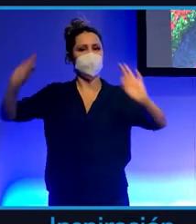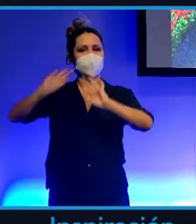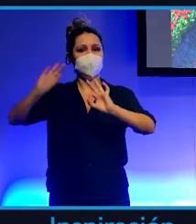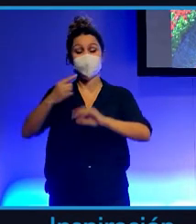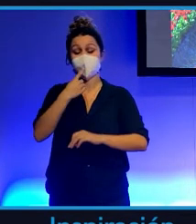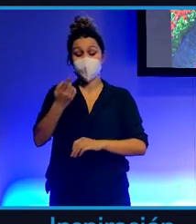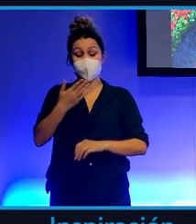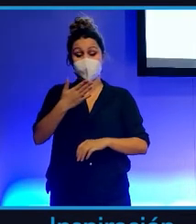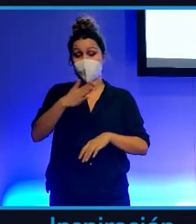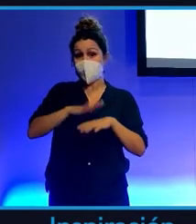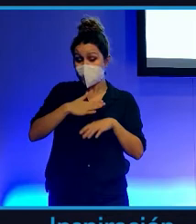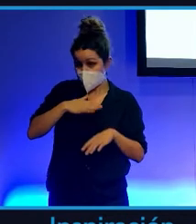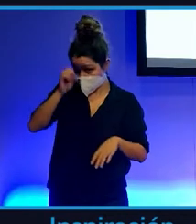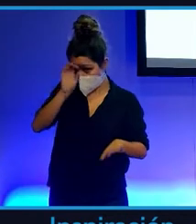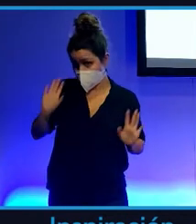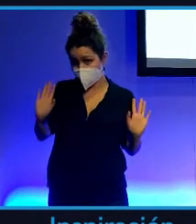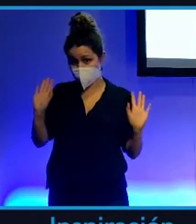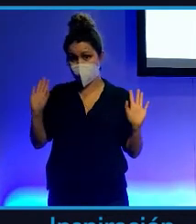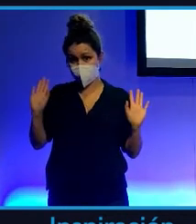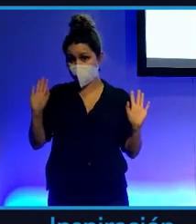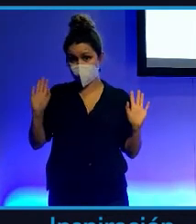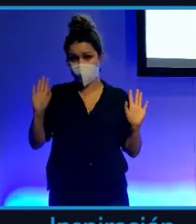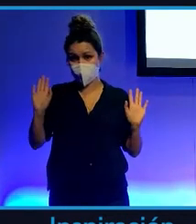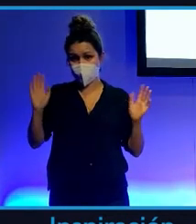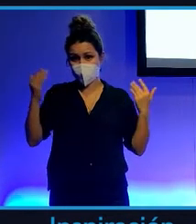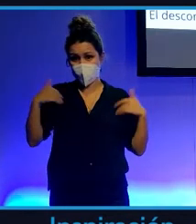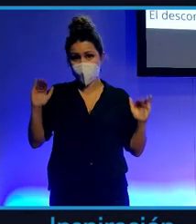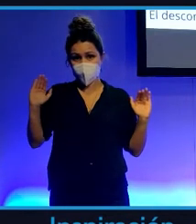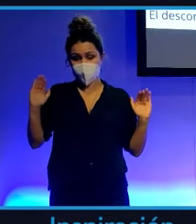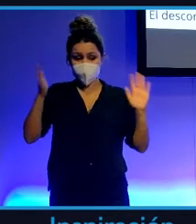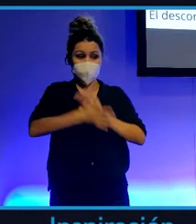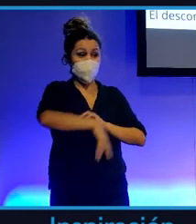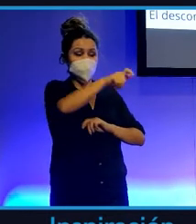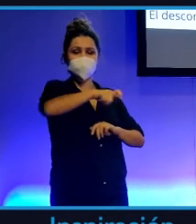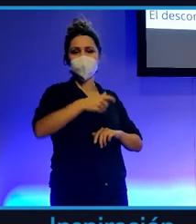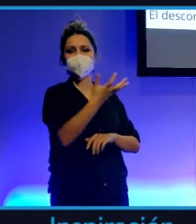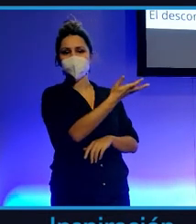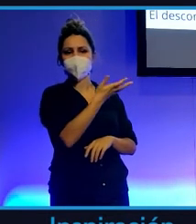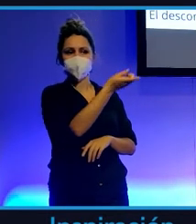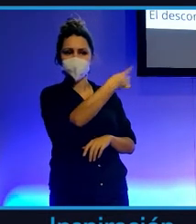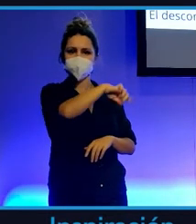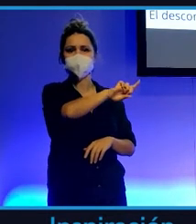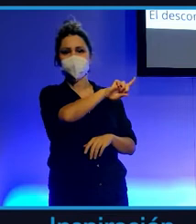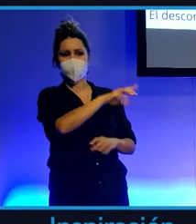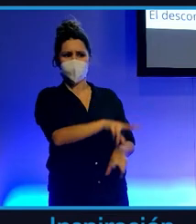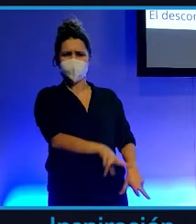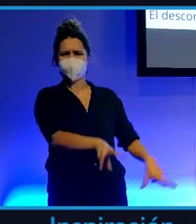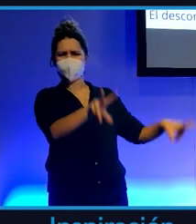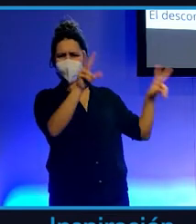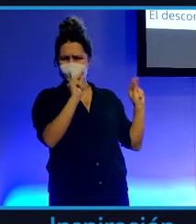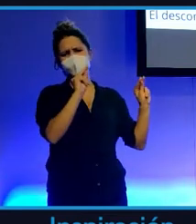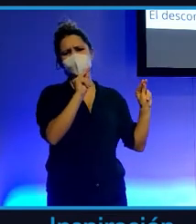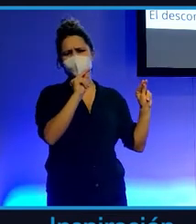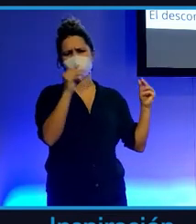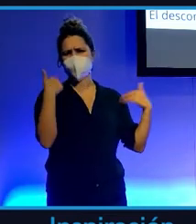mi opinión ya tienen los días contados. Los tulipanistas ya han terminado. Se ha acabado el tulipanismo.